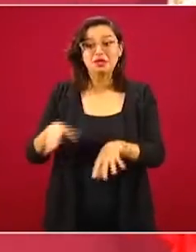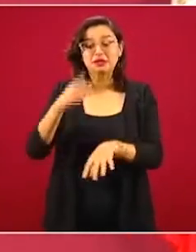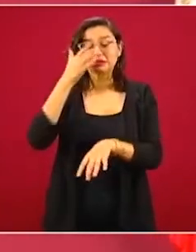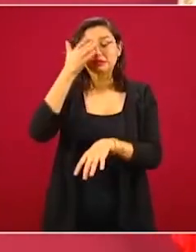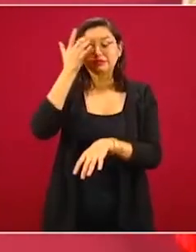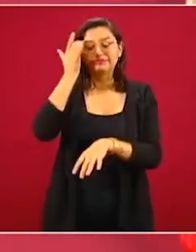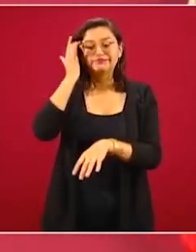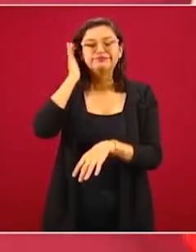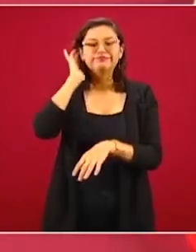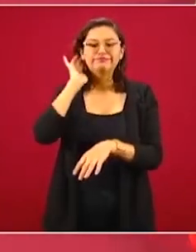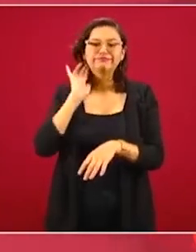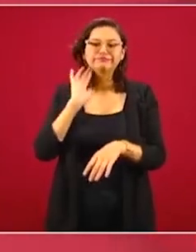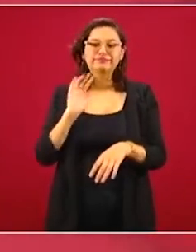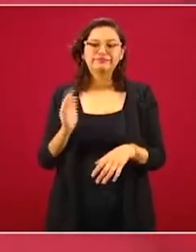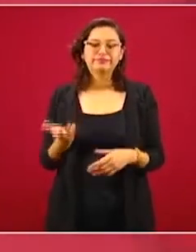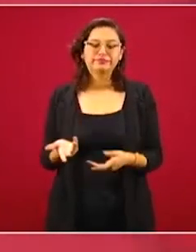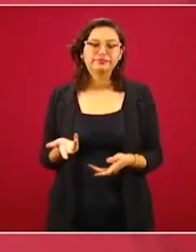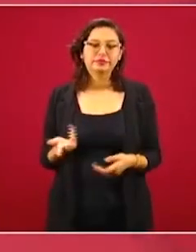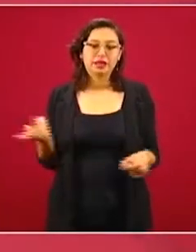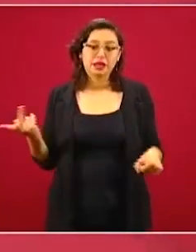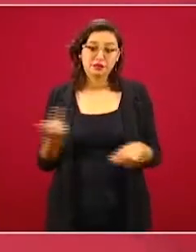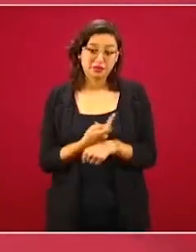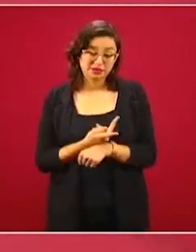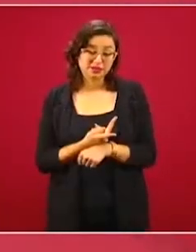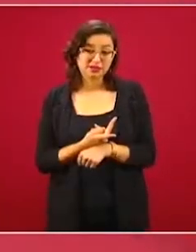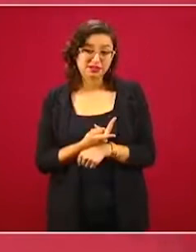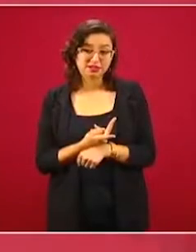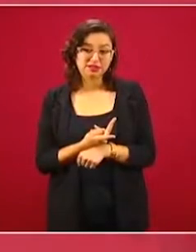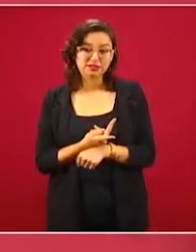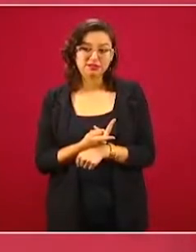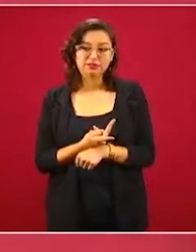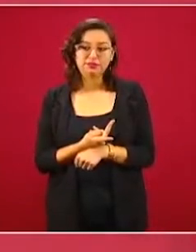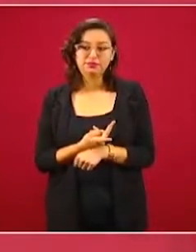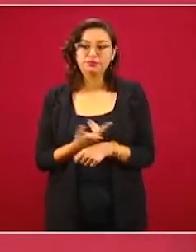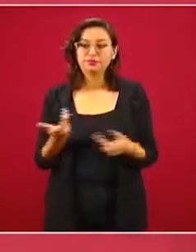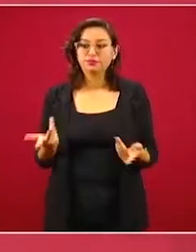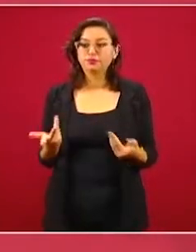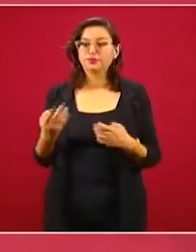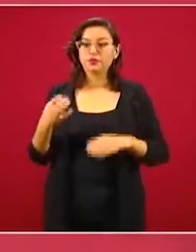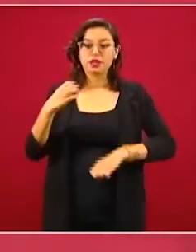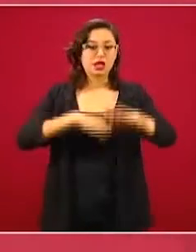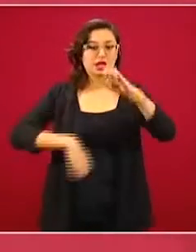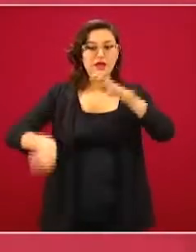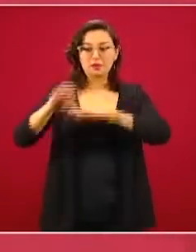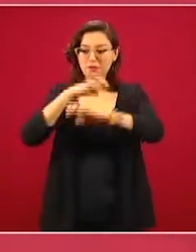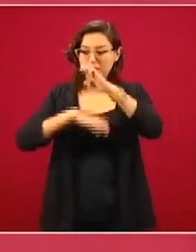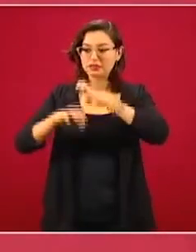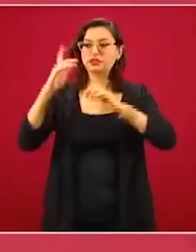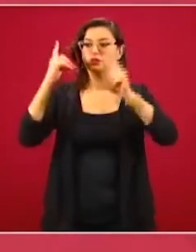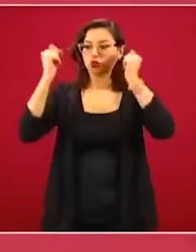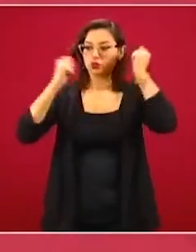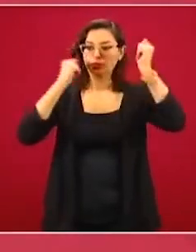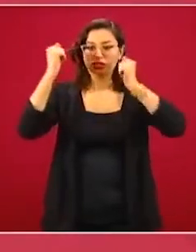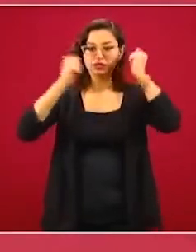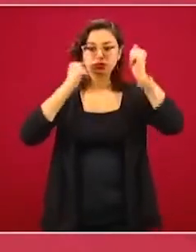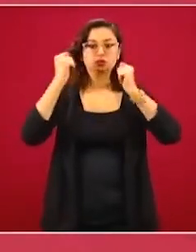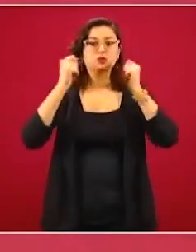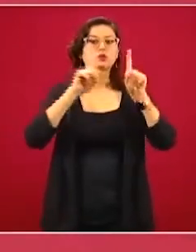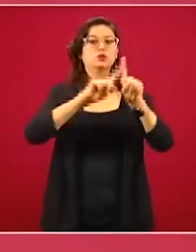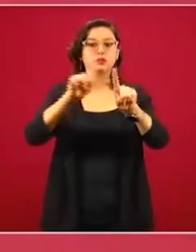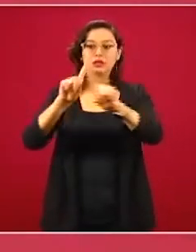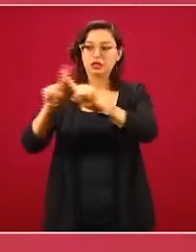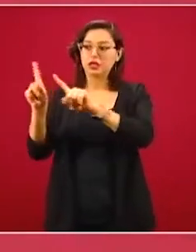petición de los empresarios del sector, a través